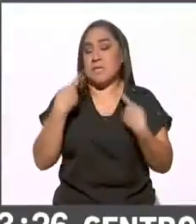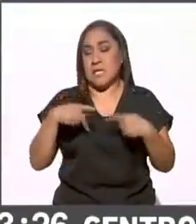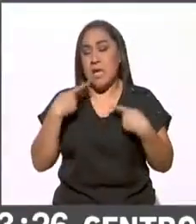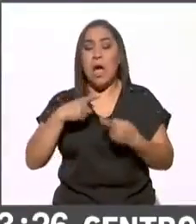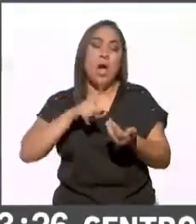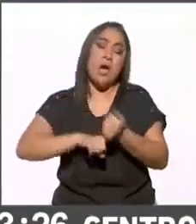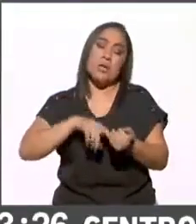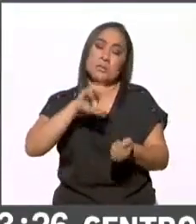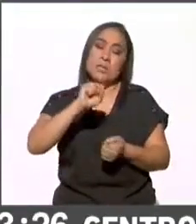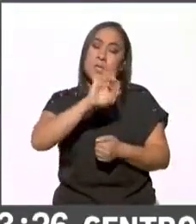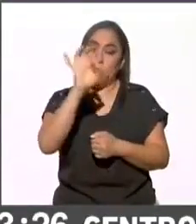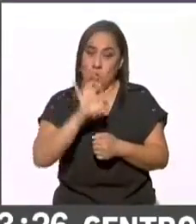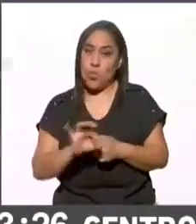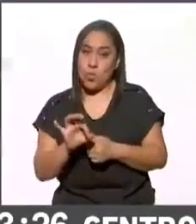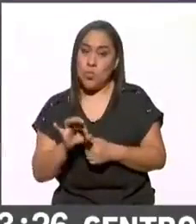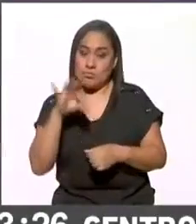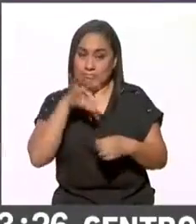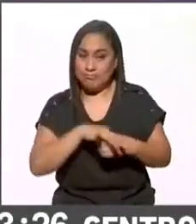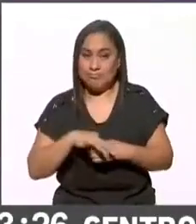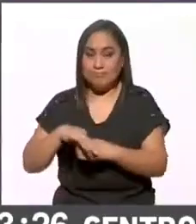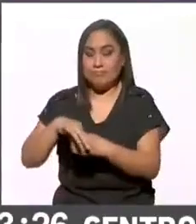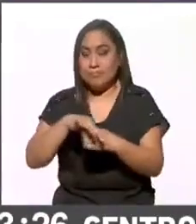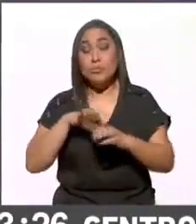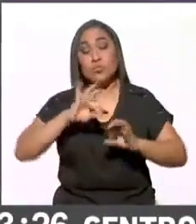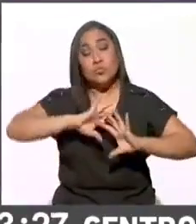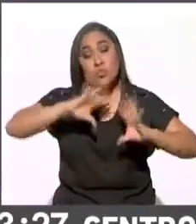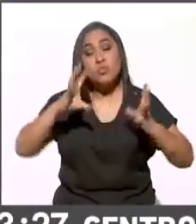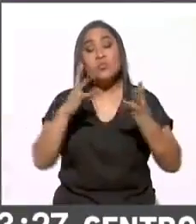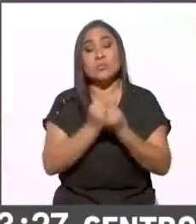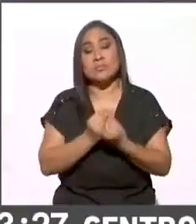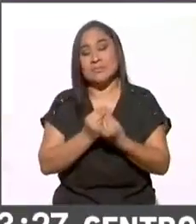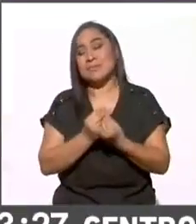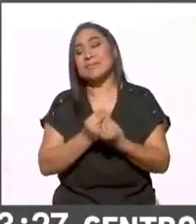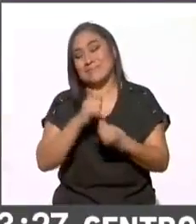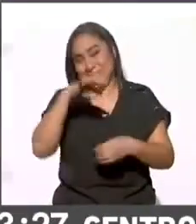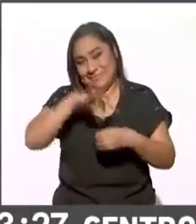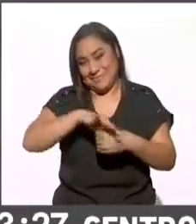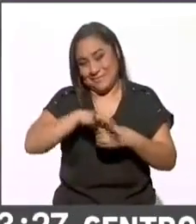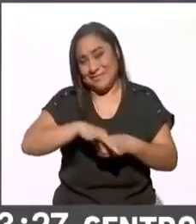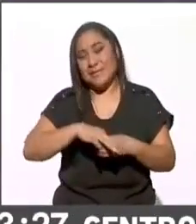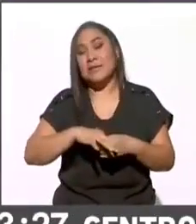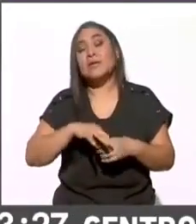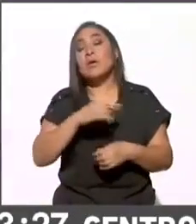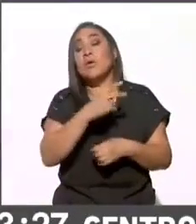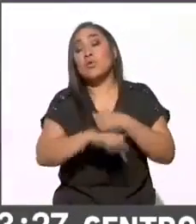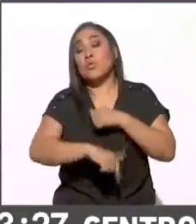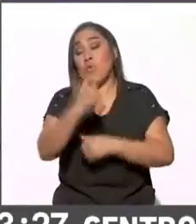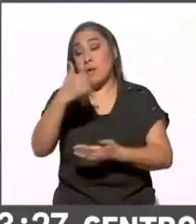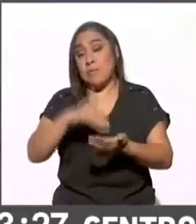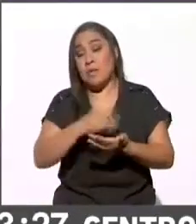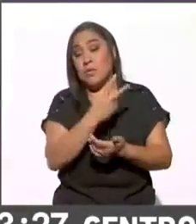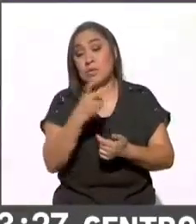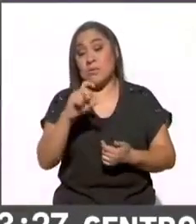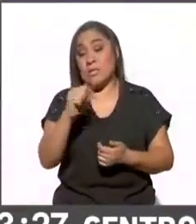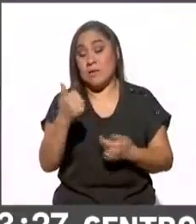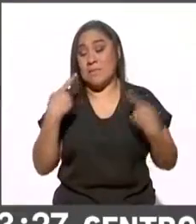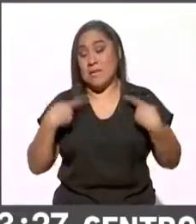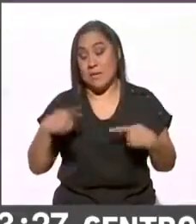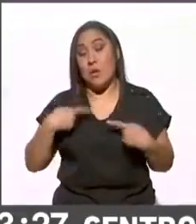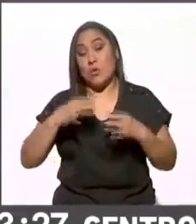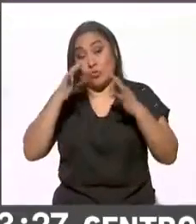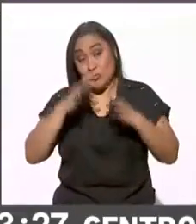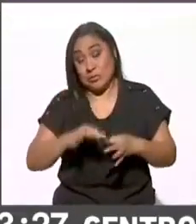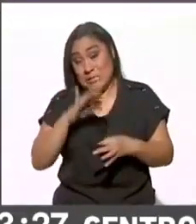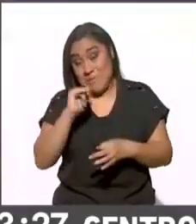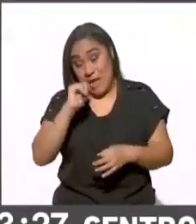al 60% de la votación, dando un total para este proceso electoral del total de 12.226 personas que originalmente